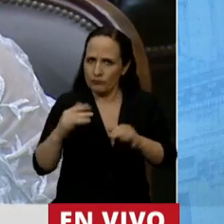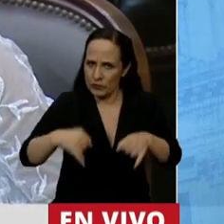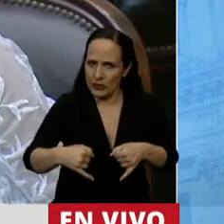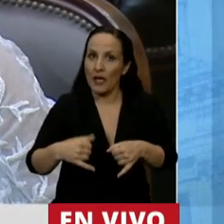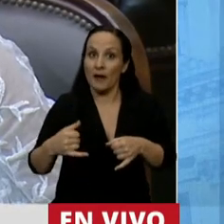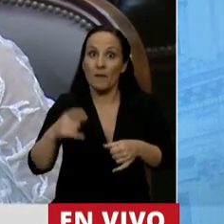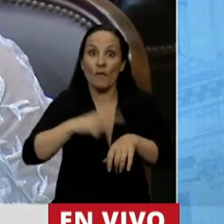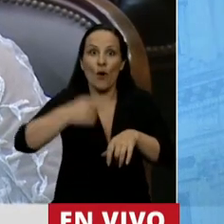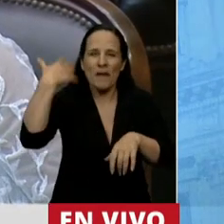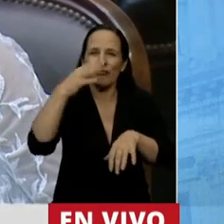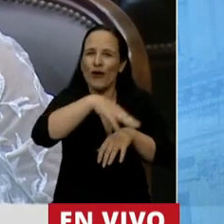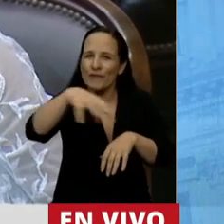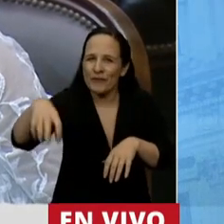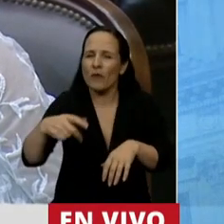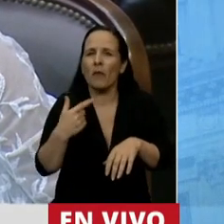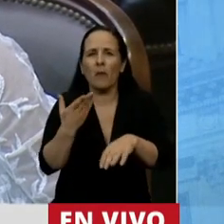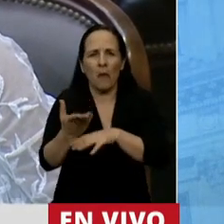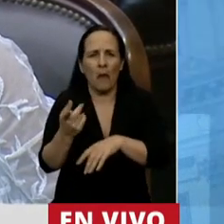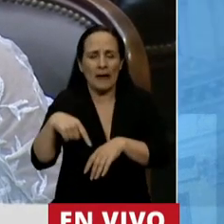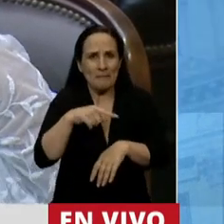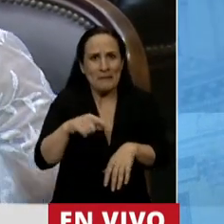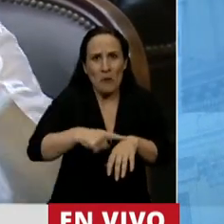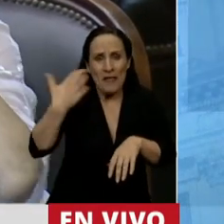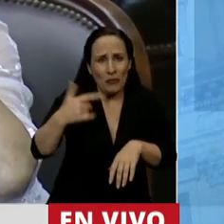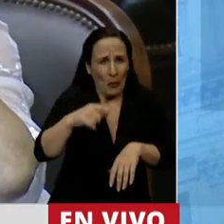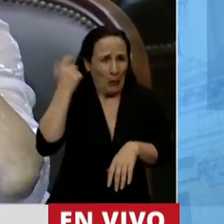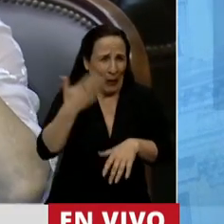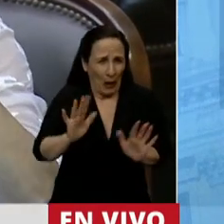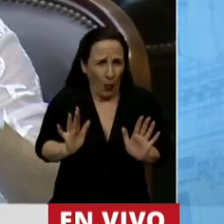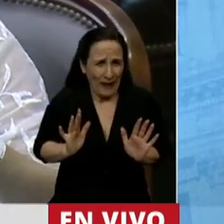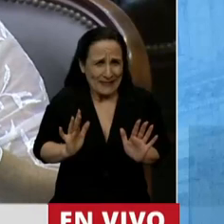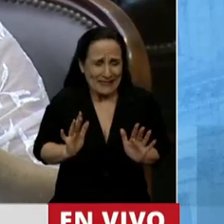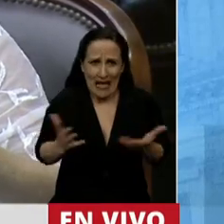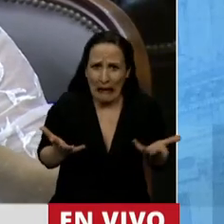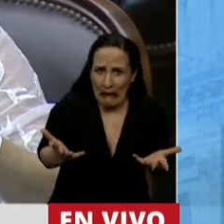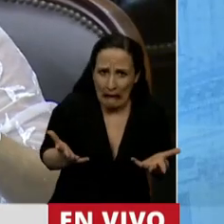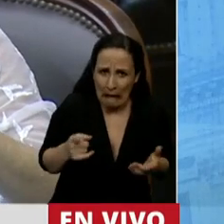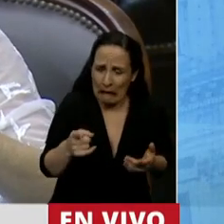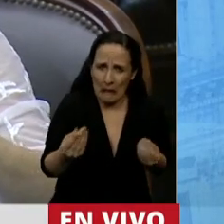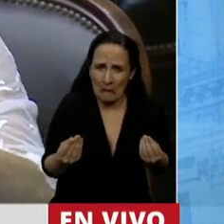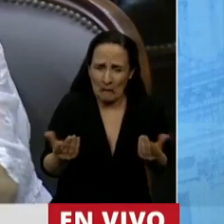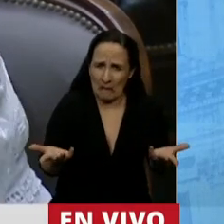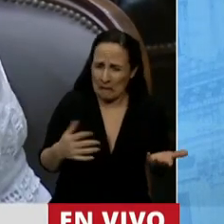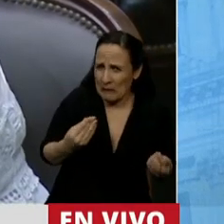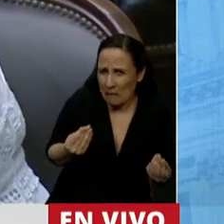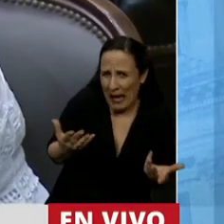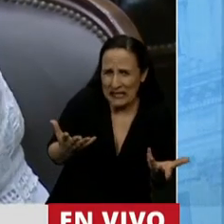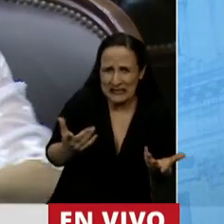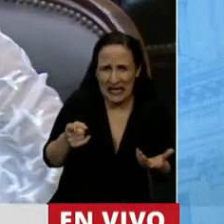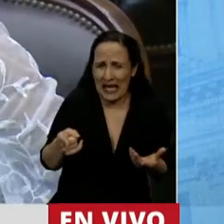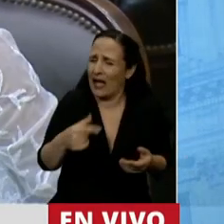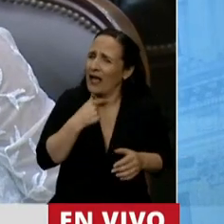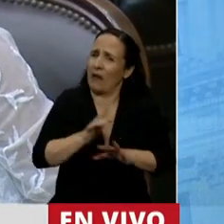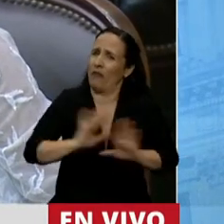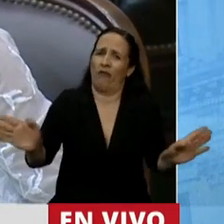organizaciones nos plantearon y a mí me dio mucha vergüenza, qué pasa, no nos tomen por tontos. Queremos que sea la